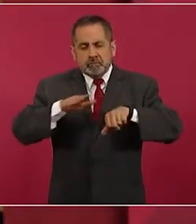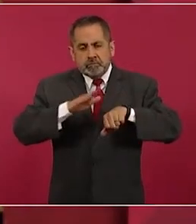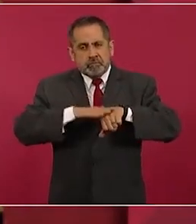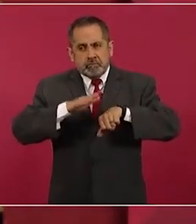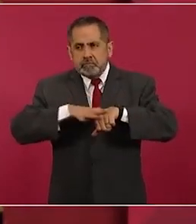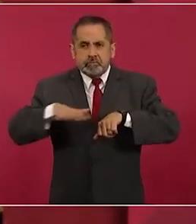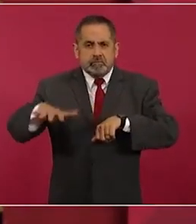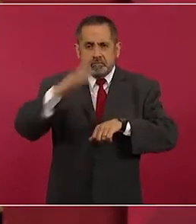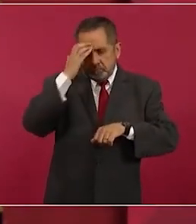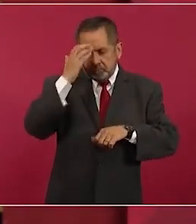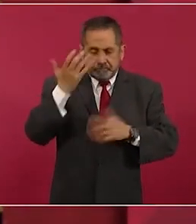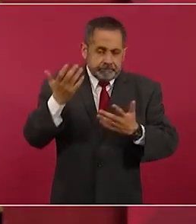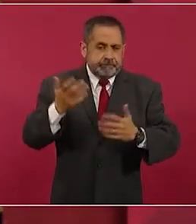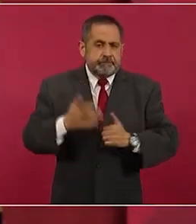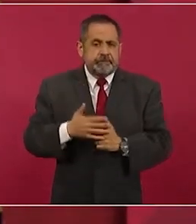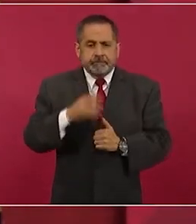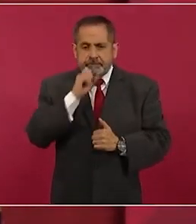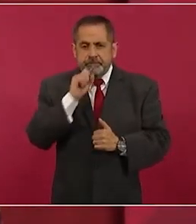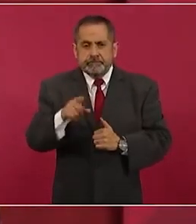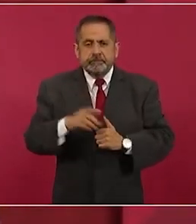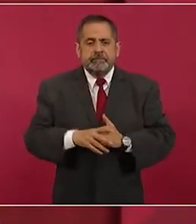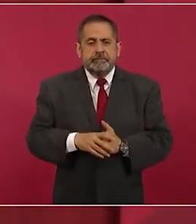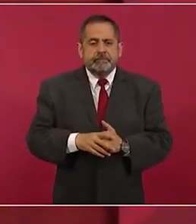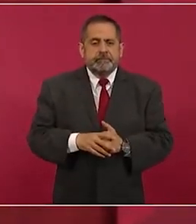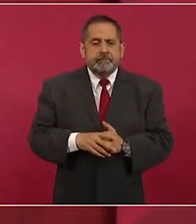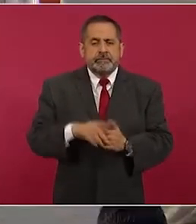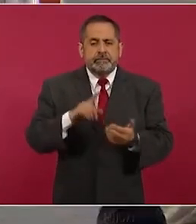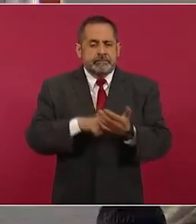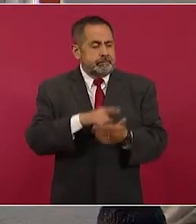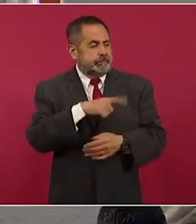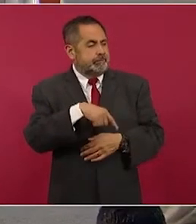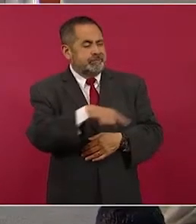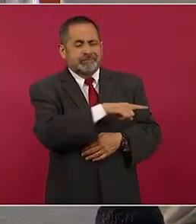pero en todo esto también hay una actitud